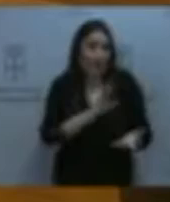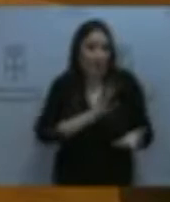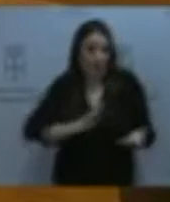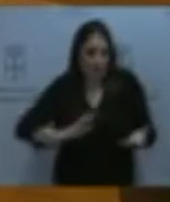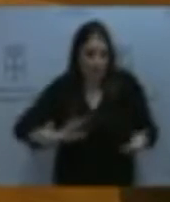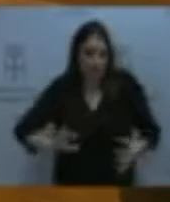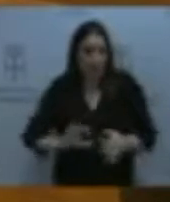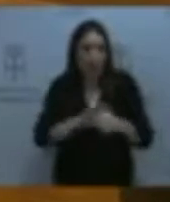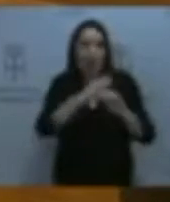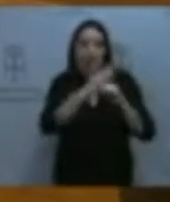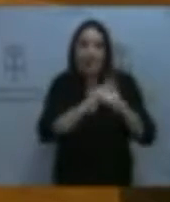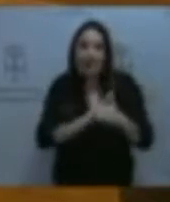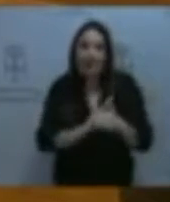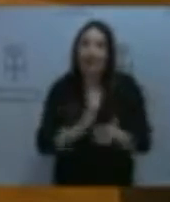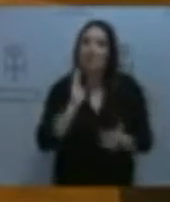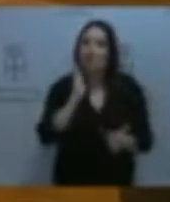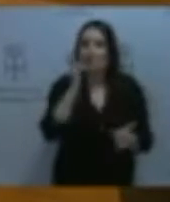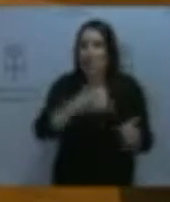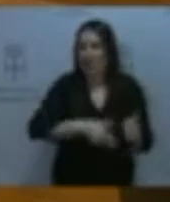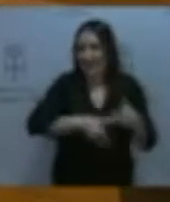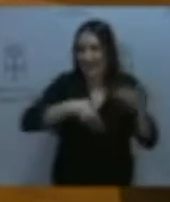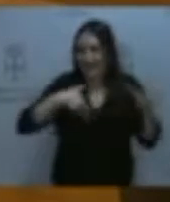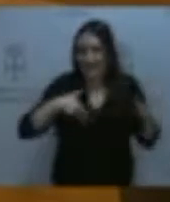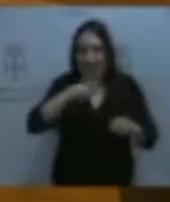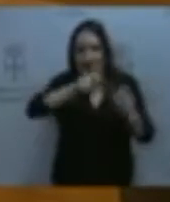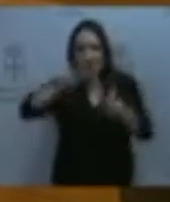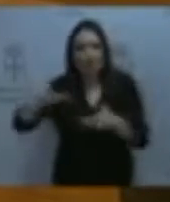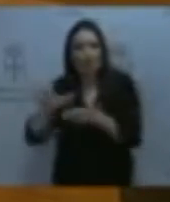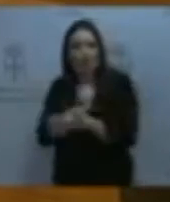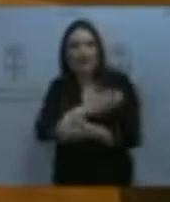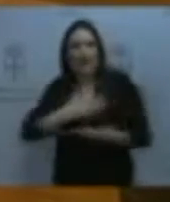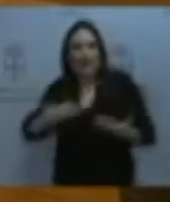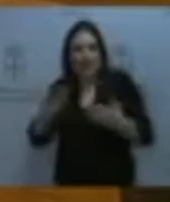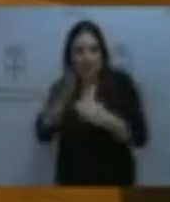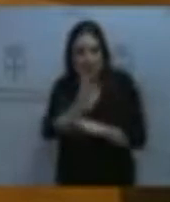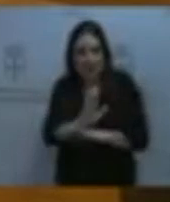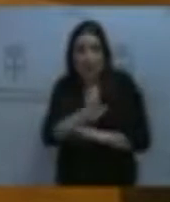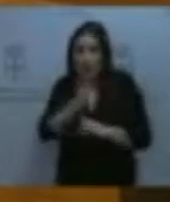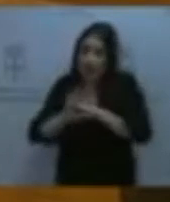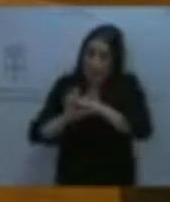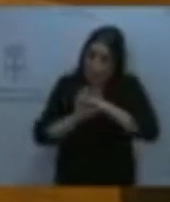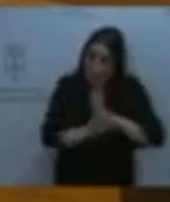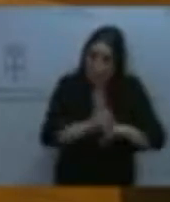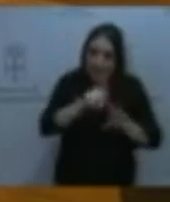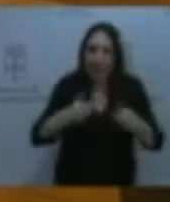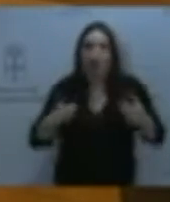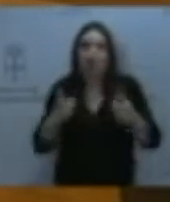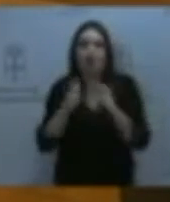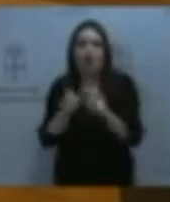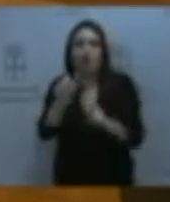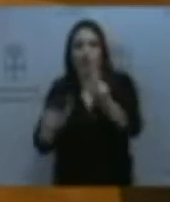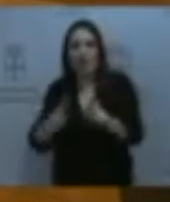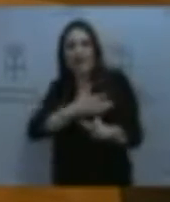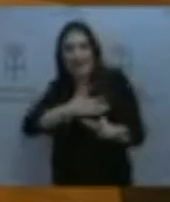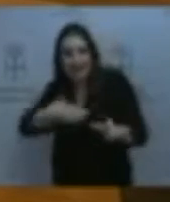la parte que afecta en general a toles personas que aspiren, ¿no? Pero ye que, aparte, hai un segmento de aspirantes